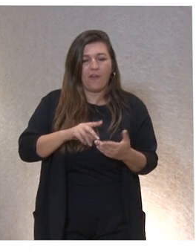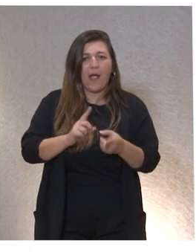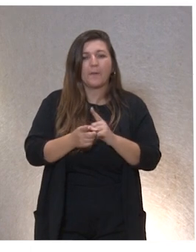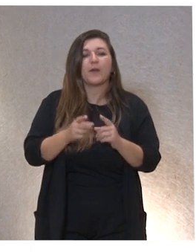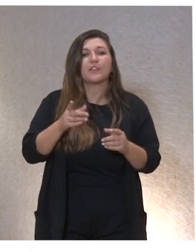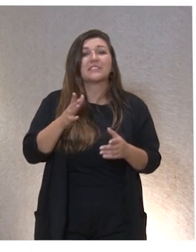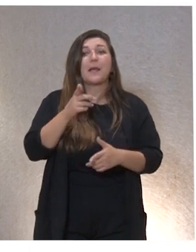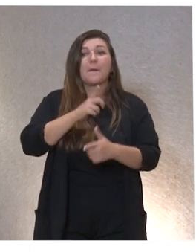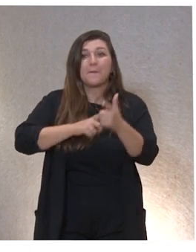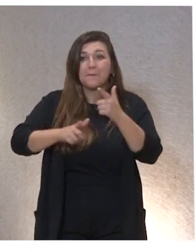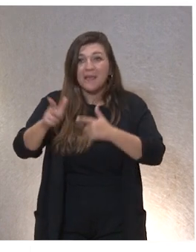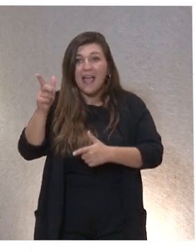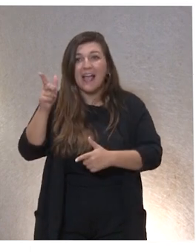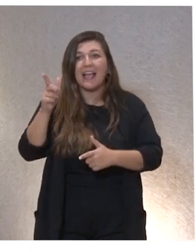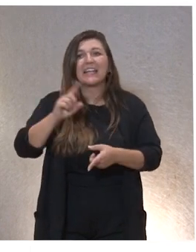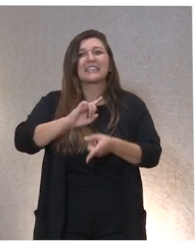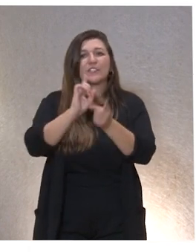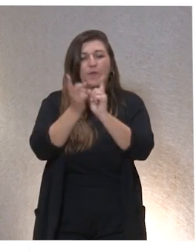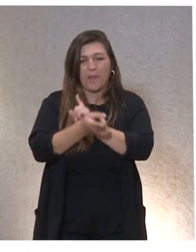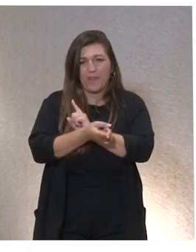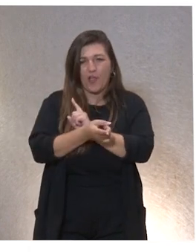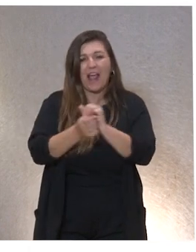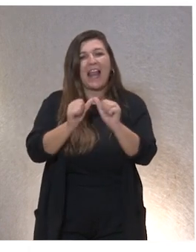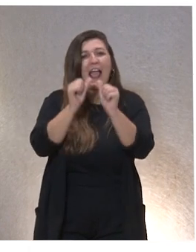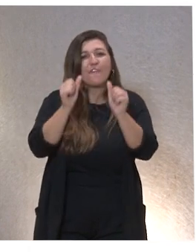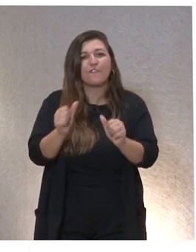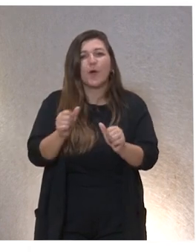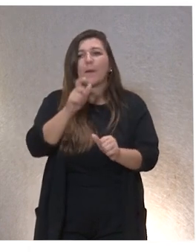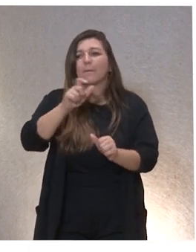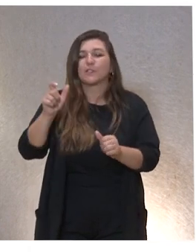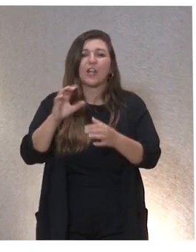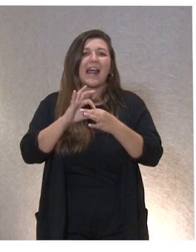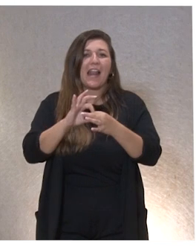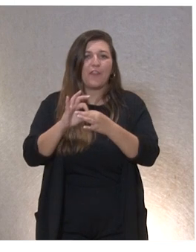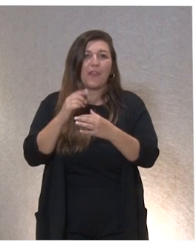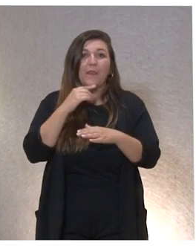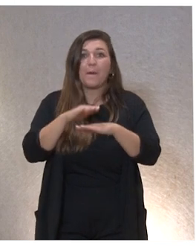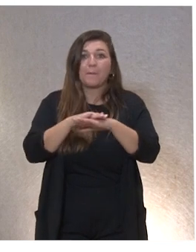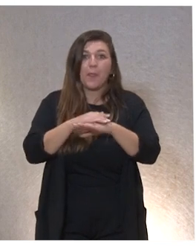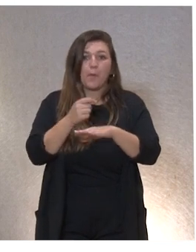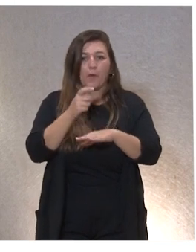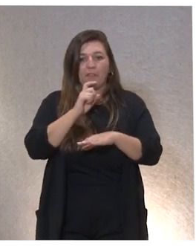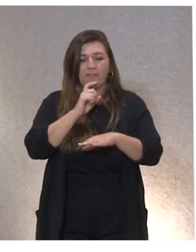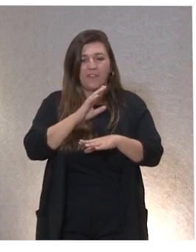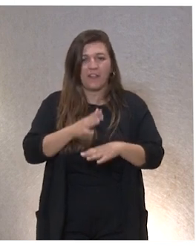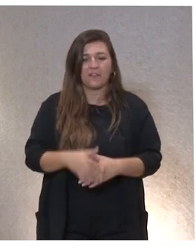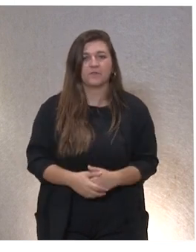Esto es un viaje hacia la transformación, hacia la transformación en la manera de relacionarnos con las personas. Perdonadme, pero es que esto es un poco difícil.